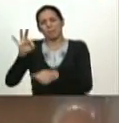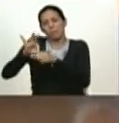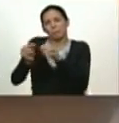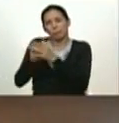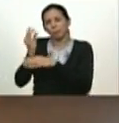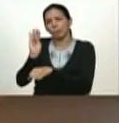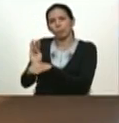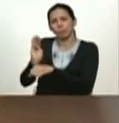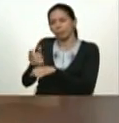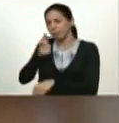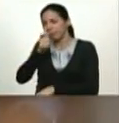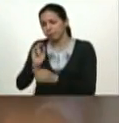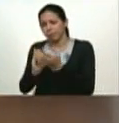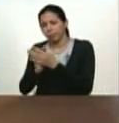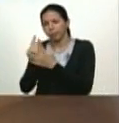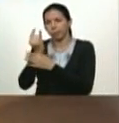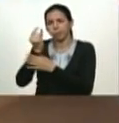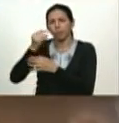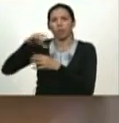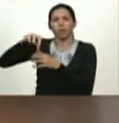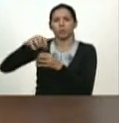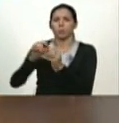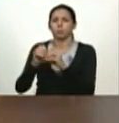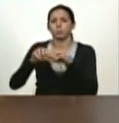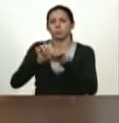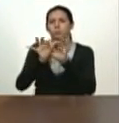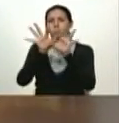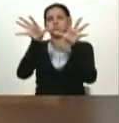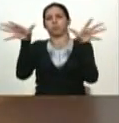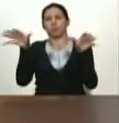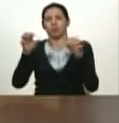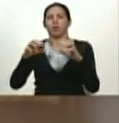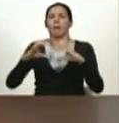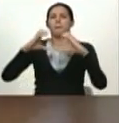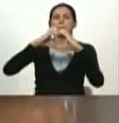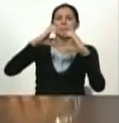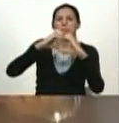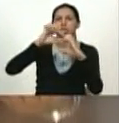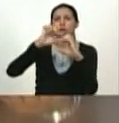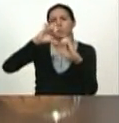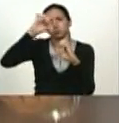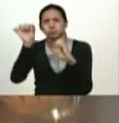cultivarla y bueno y que salgan allí pimentones que salgan cebolla etcétera